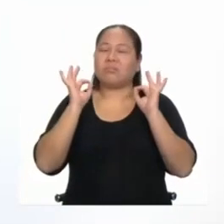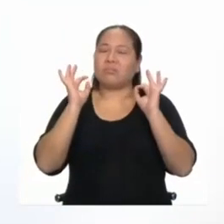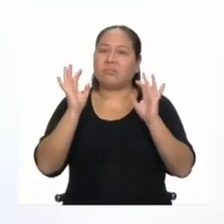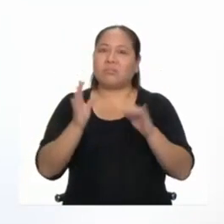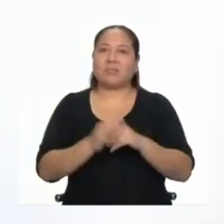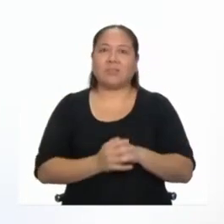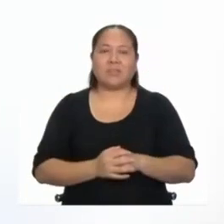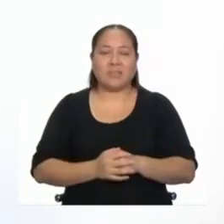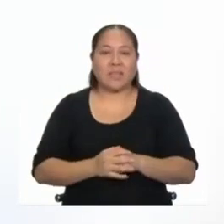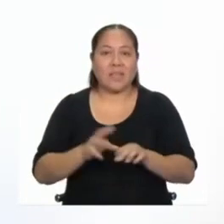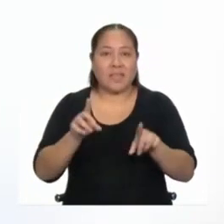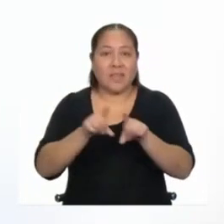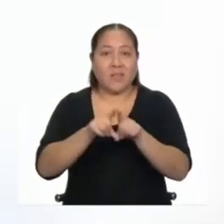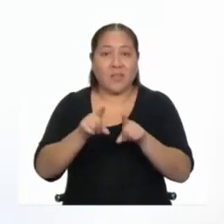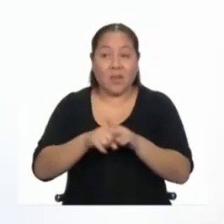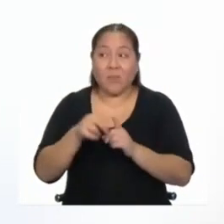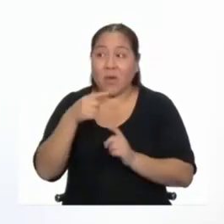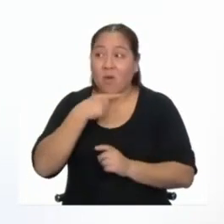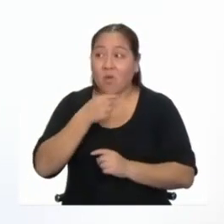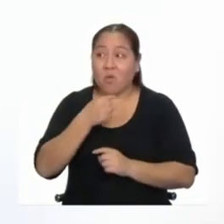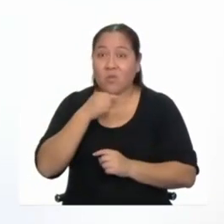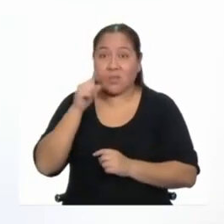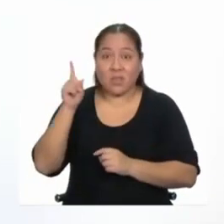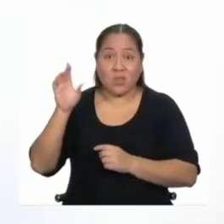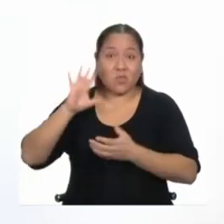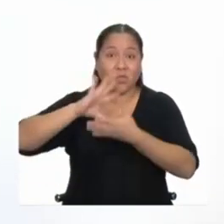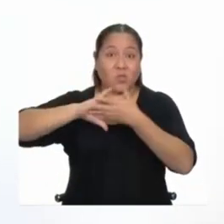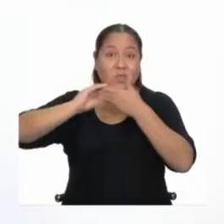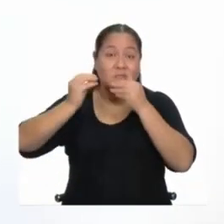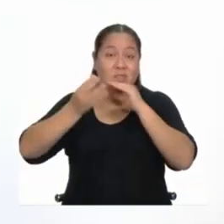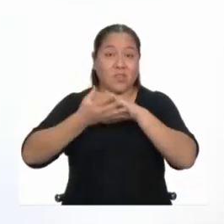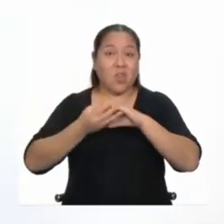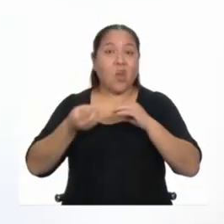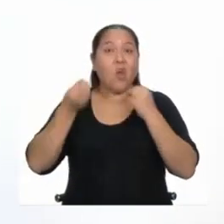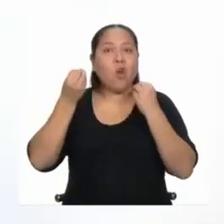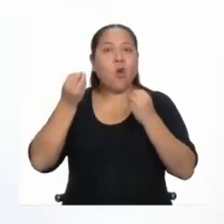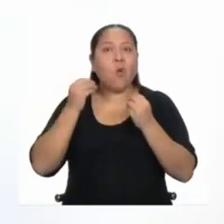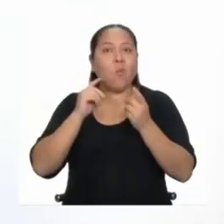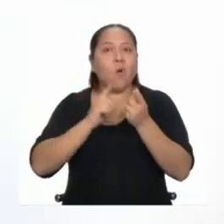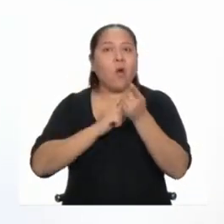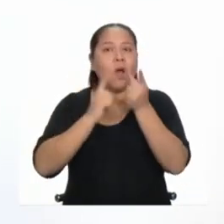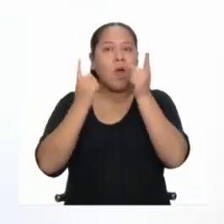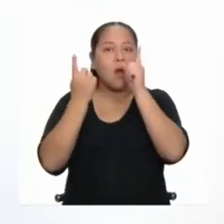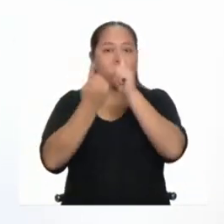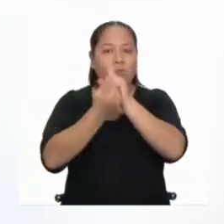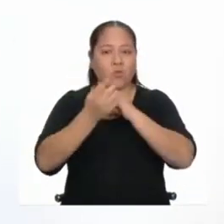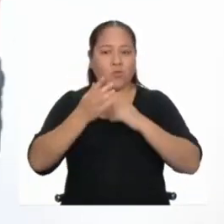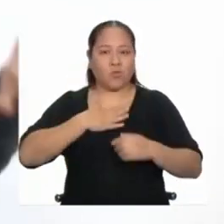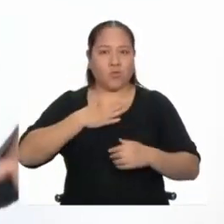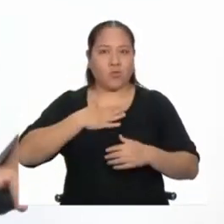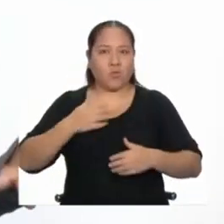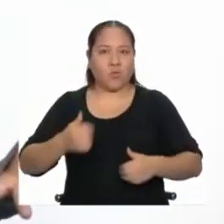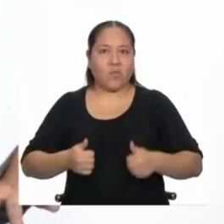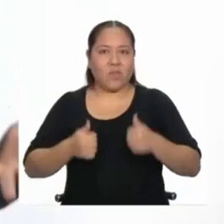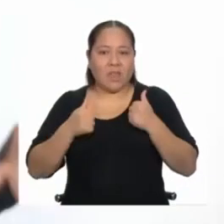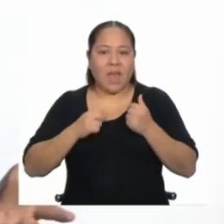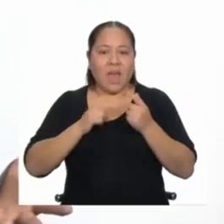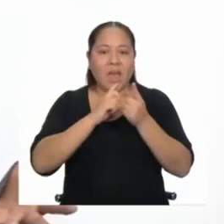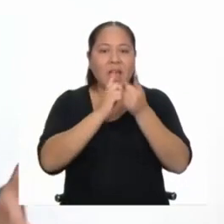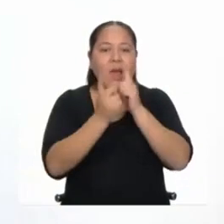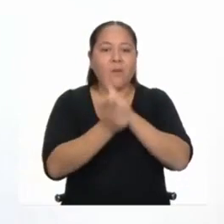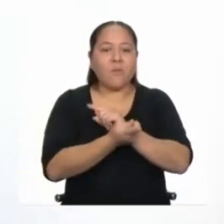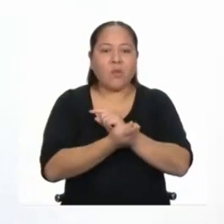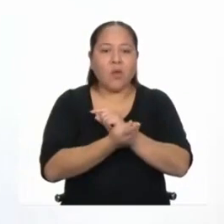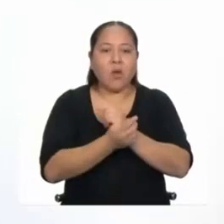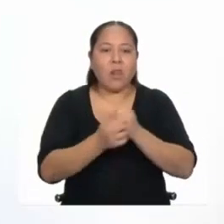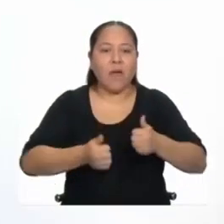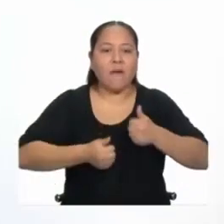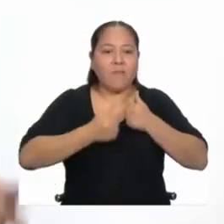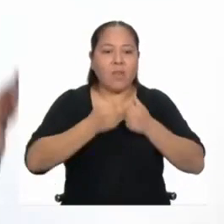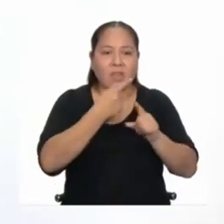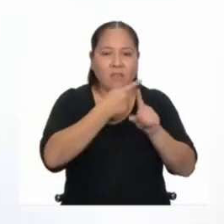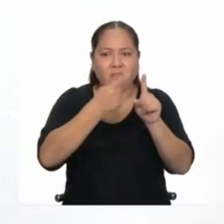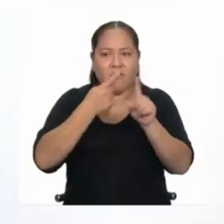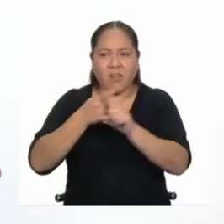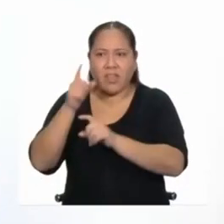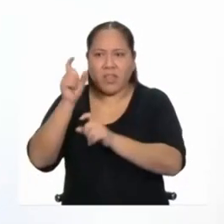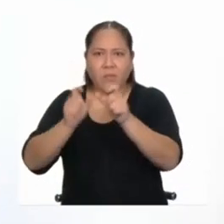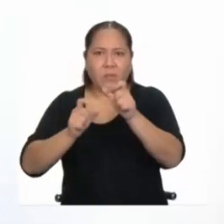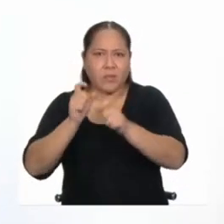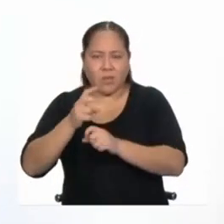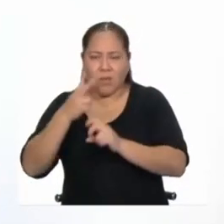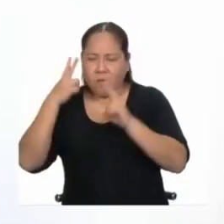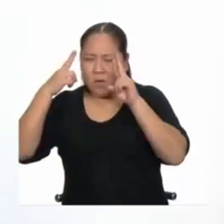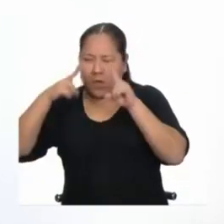Además, algo que me gusta mucho de su historia es cómo pudo cambiar su vida y las vidas de muchas otras personas tomando un